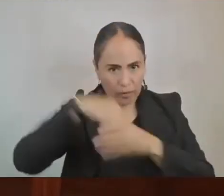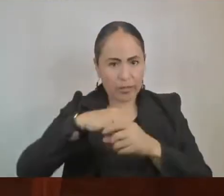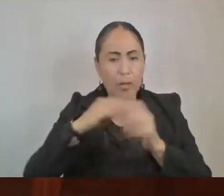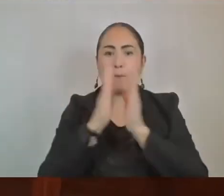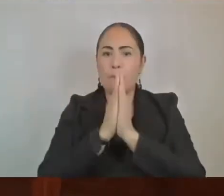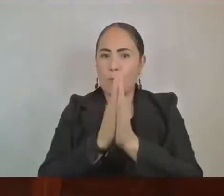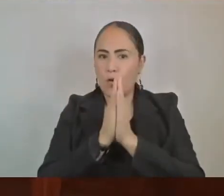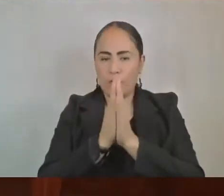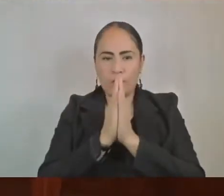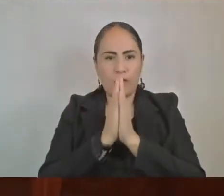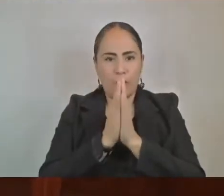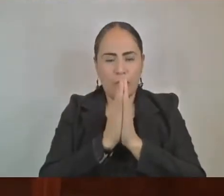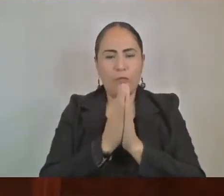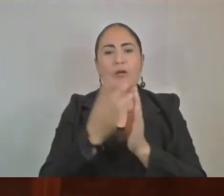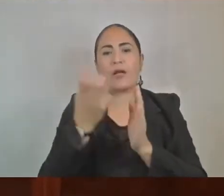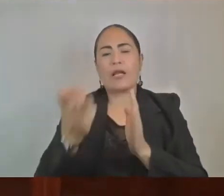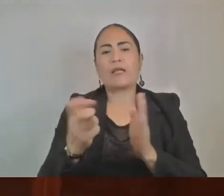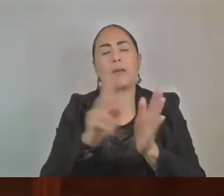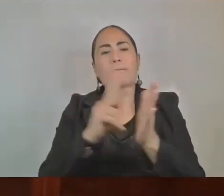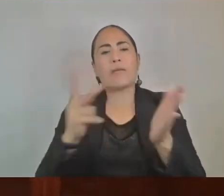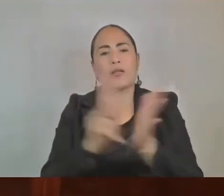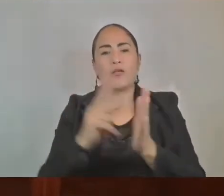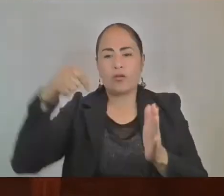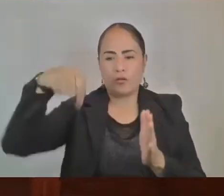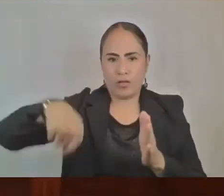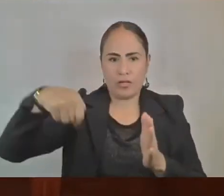íntegra en la Gaceta Parlamentaria. Es cuanto. Muchísimas gracias.